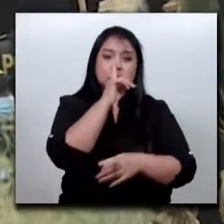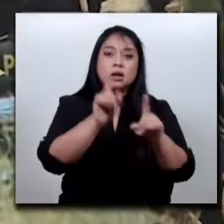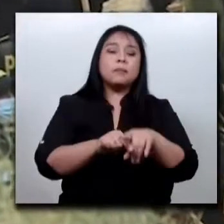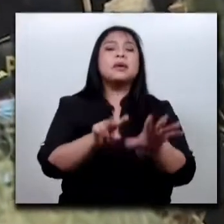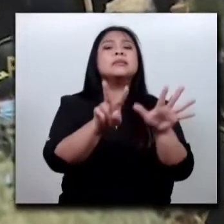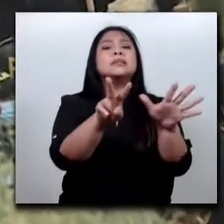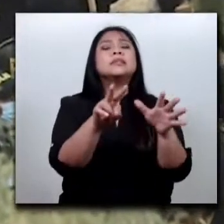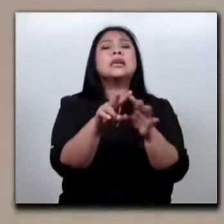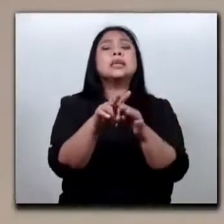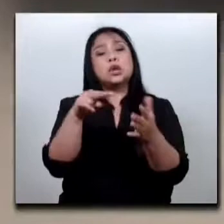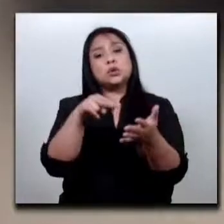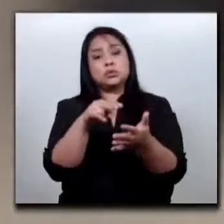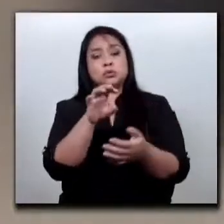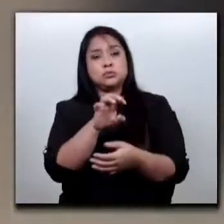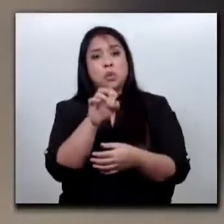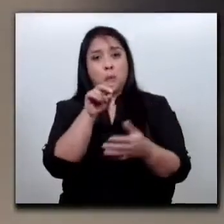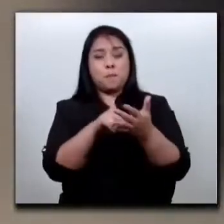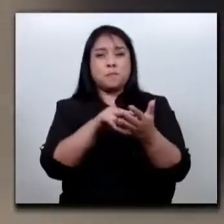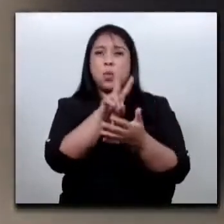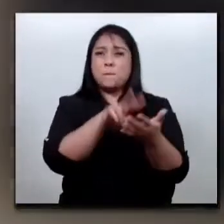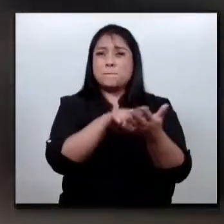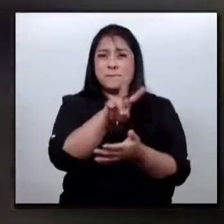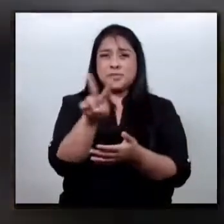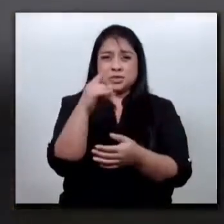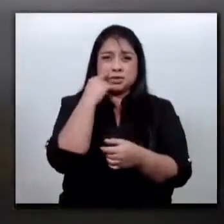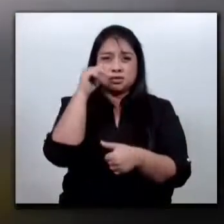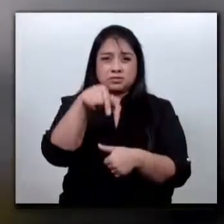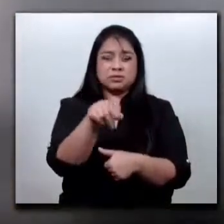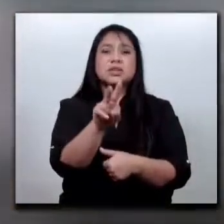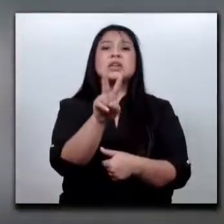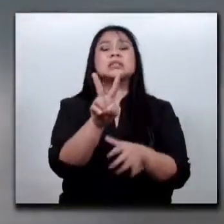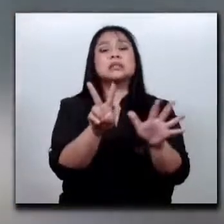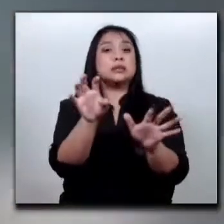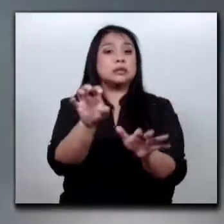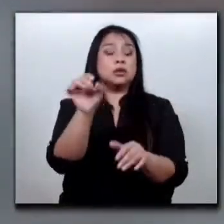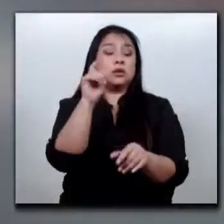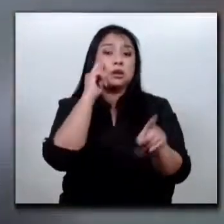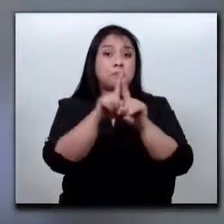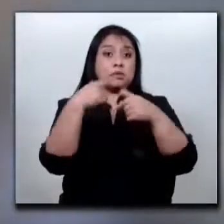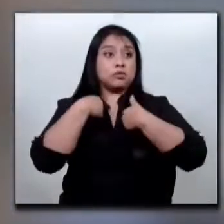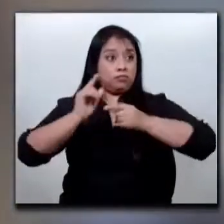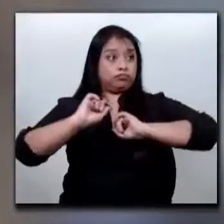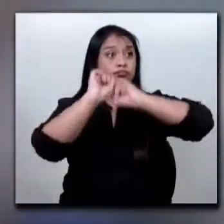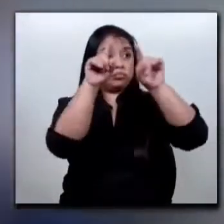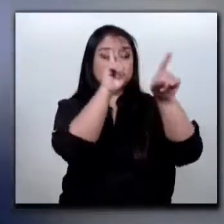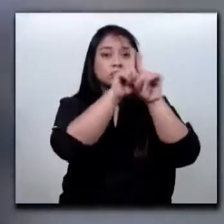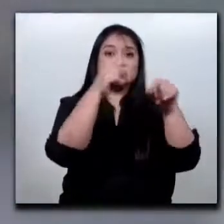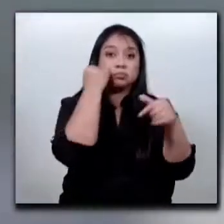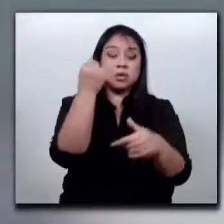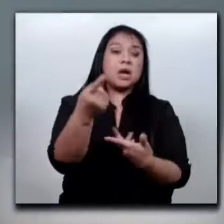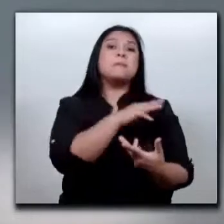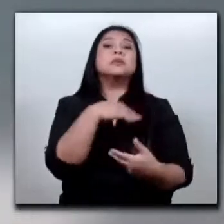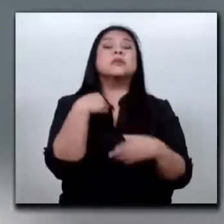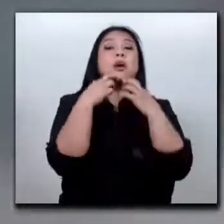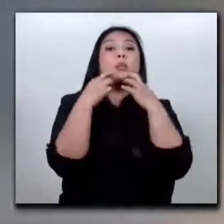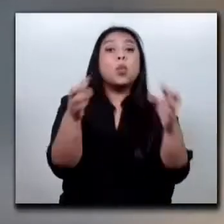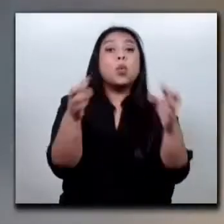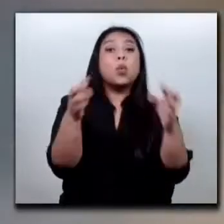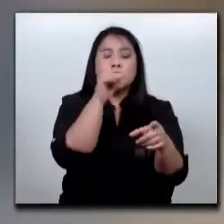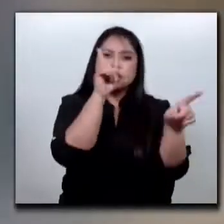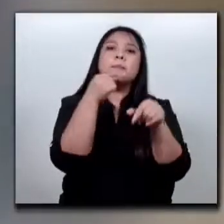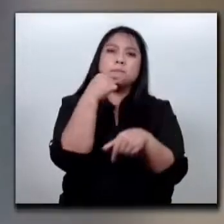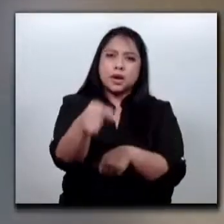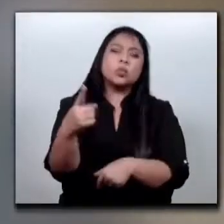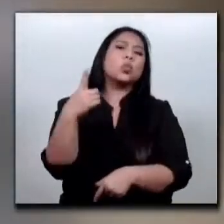al momento de realizar diligencias judiciales de allanamiento solicitadas por el ente investigador y autoridades por órgano competente,